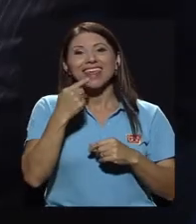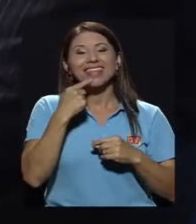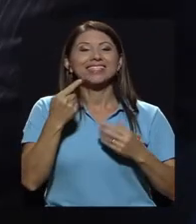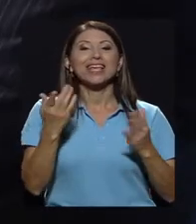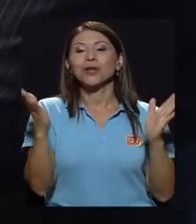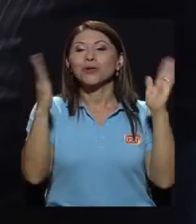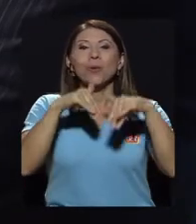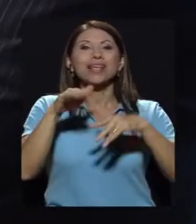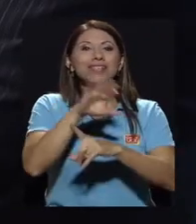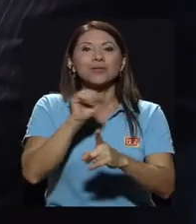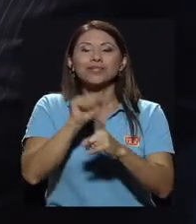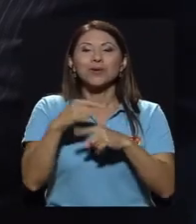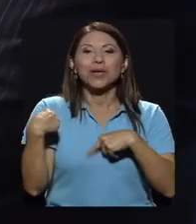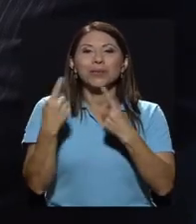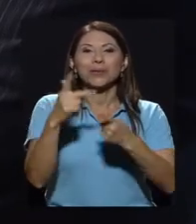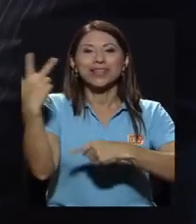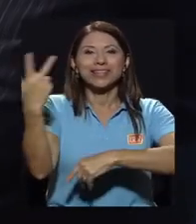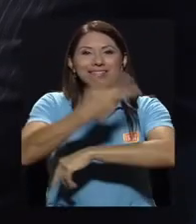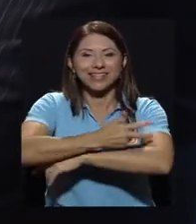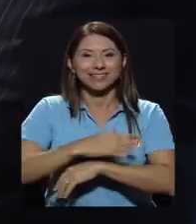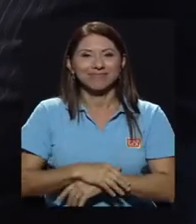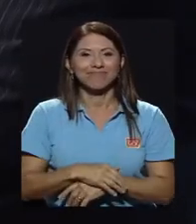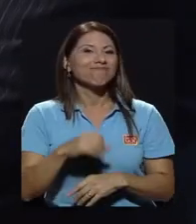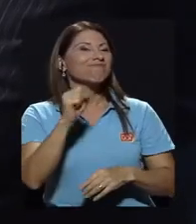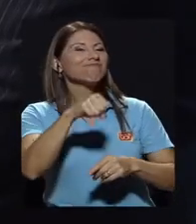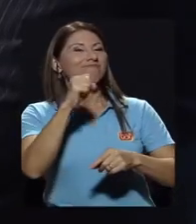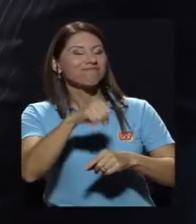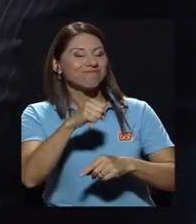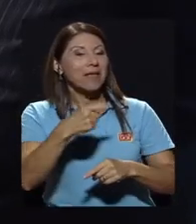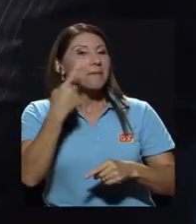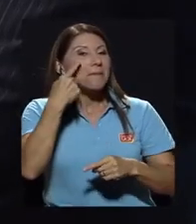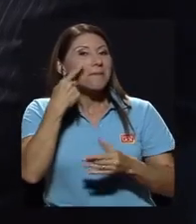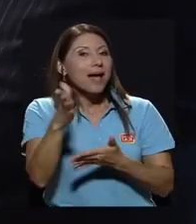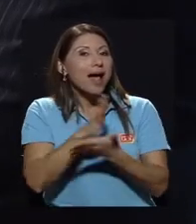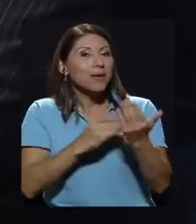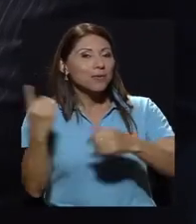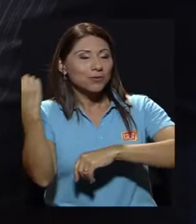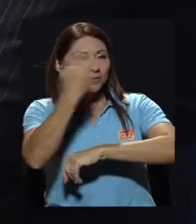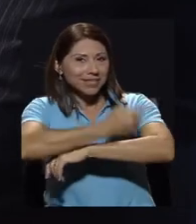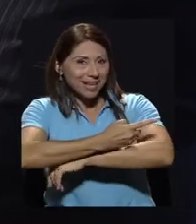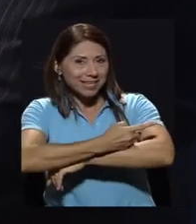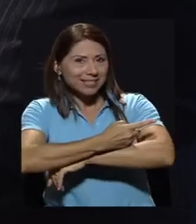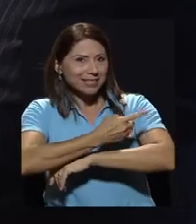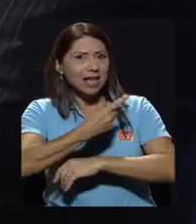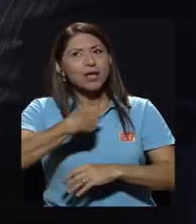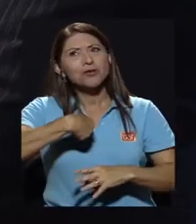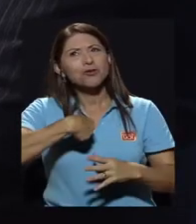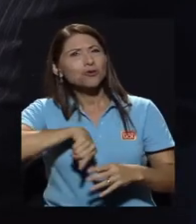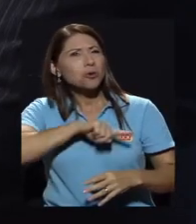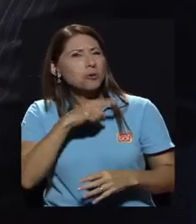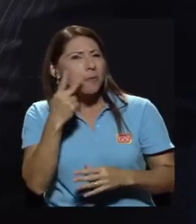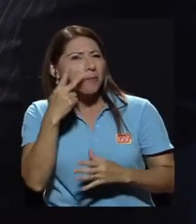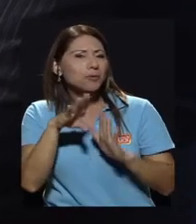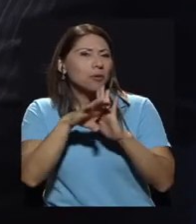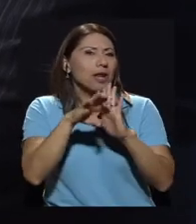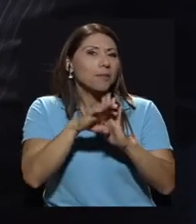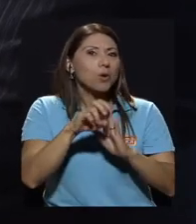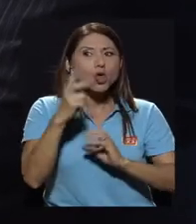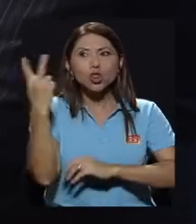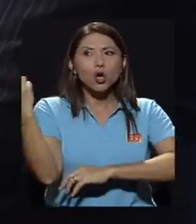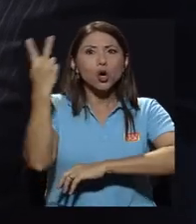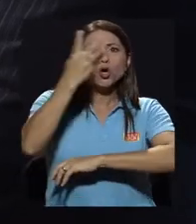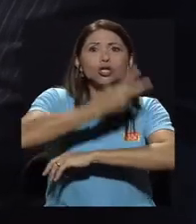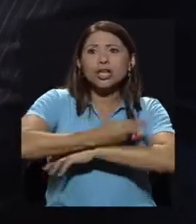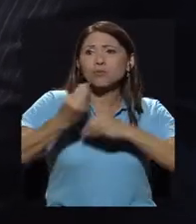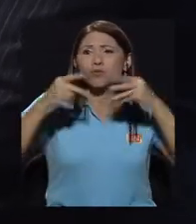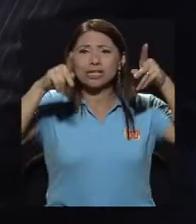días. Exactamente, porque, precisamente, vemos que hay unos días, precisamente, nosotros identificamos dos días ahí muy específicos donde hubo